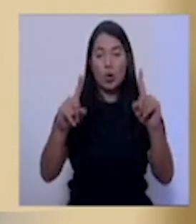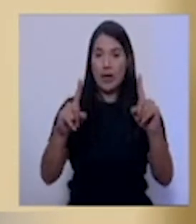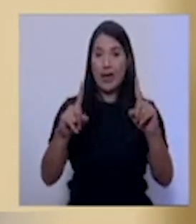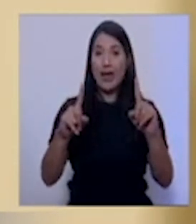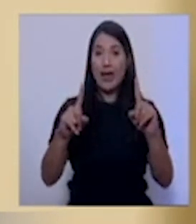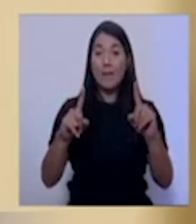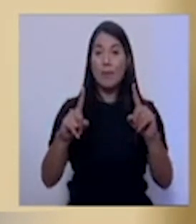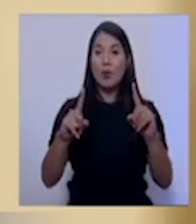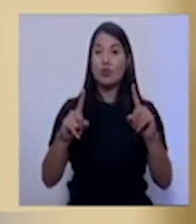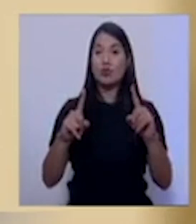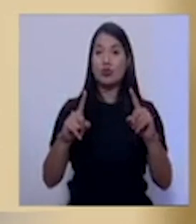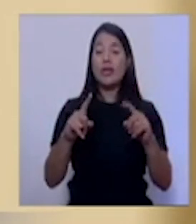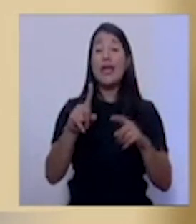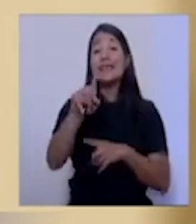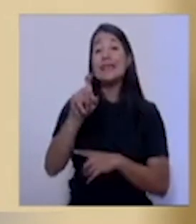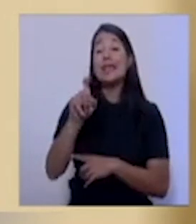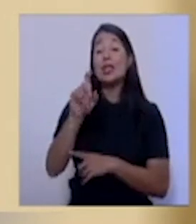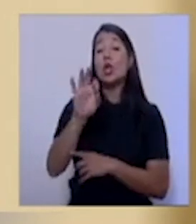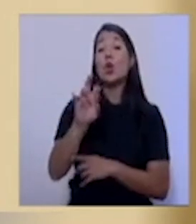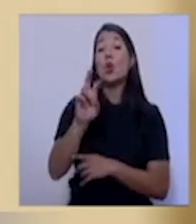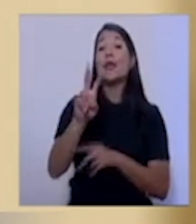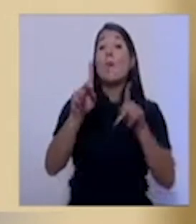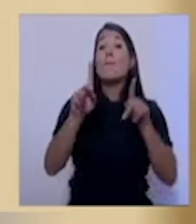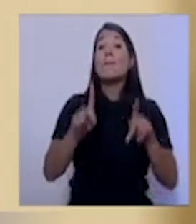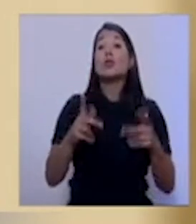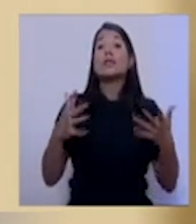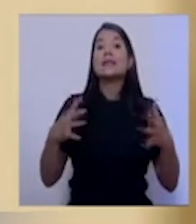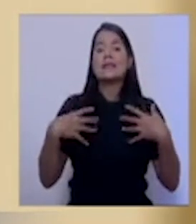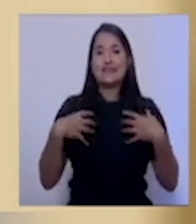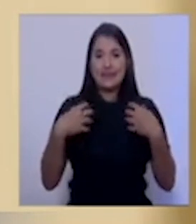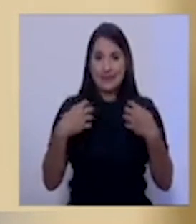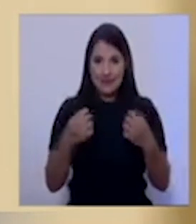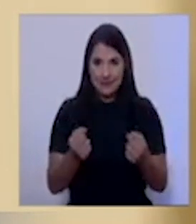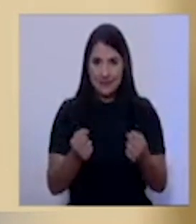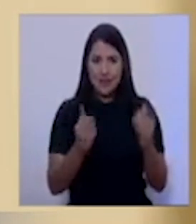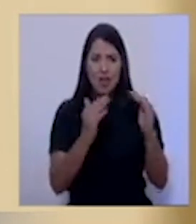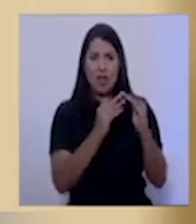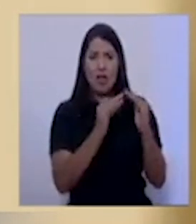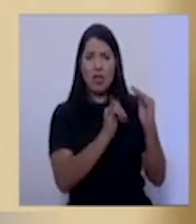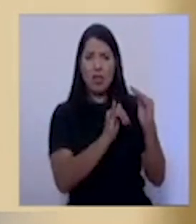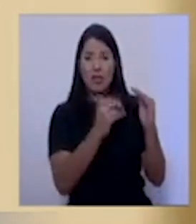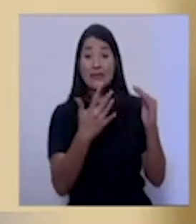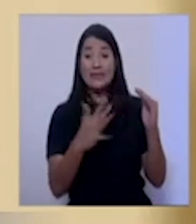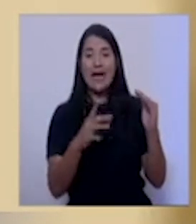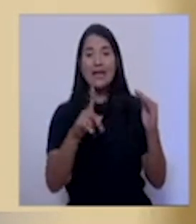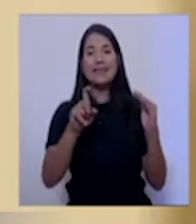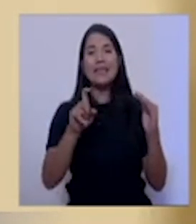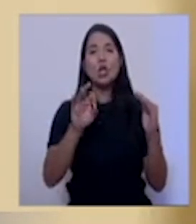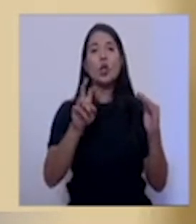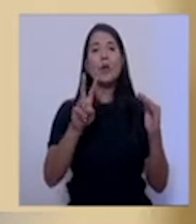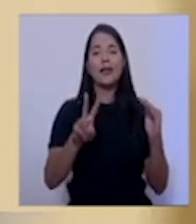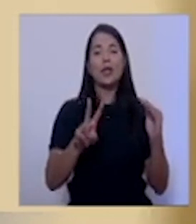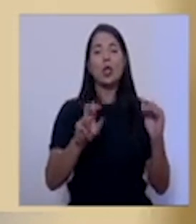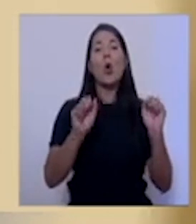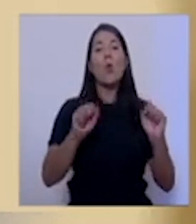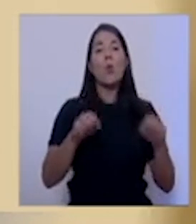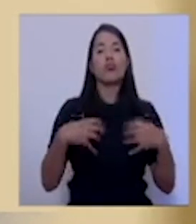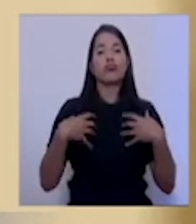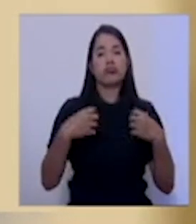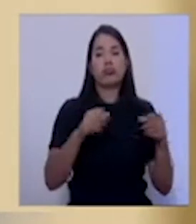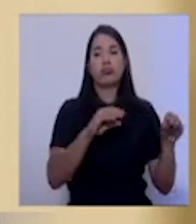metodología 192 personas que han podido regresar posteriormente a sus casas y tenemos